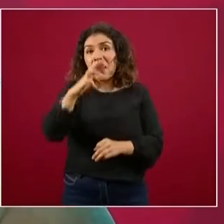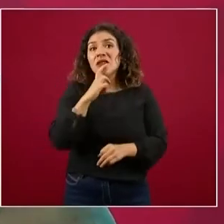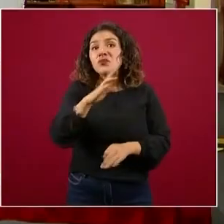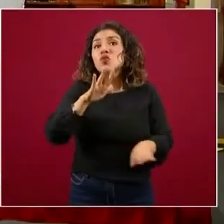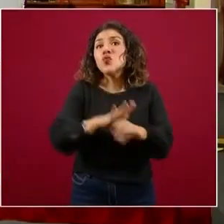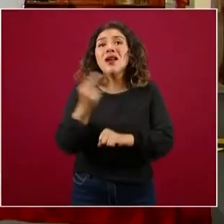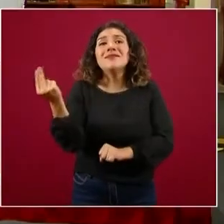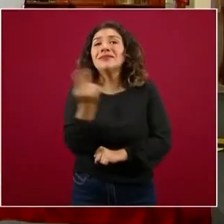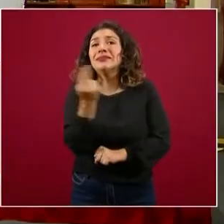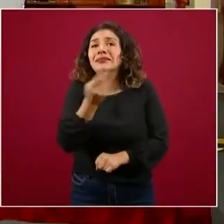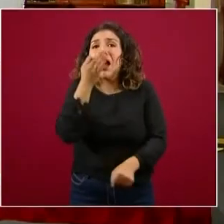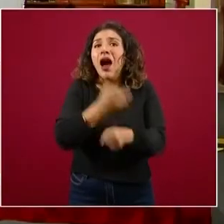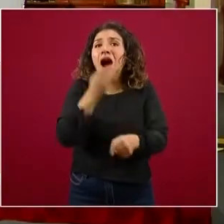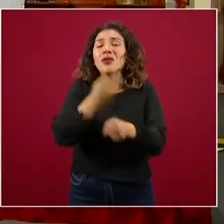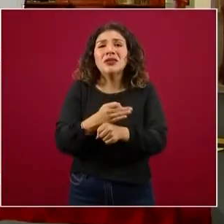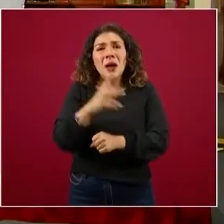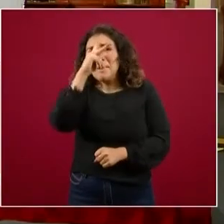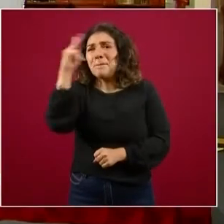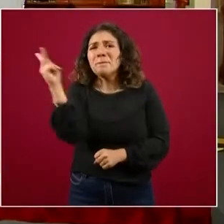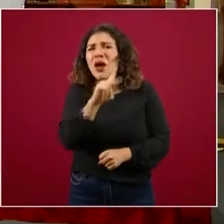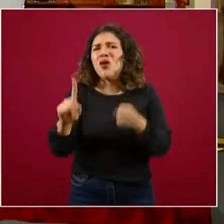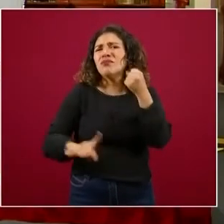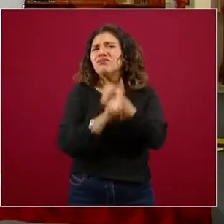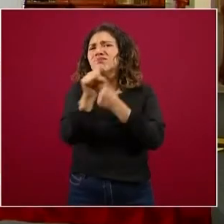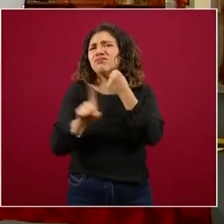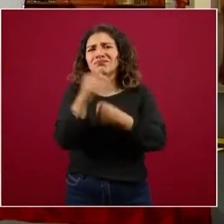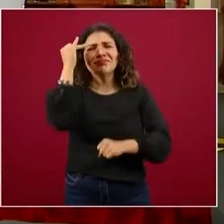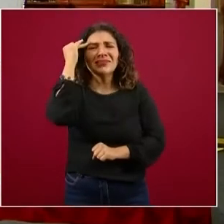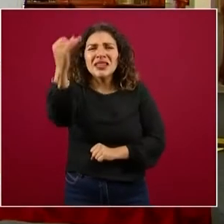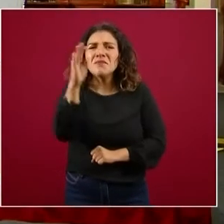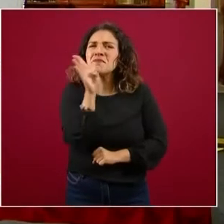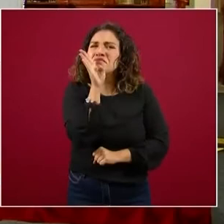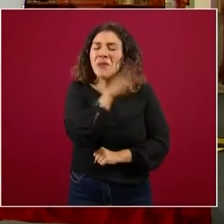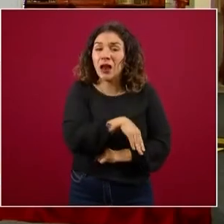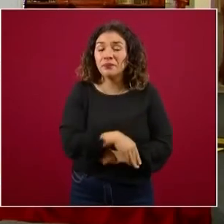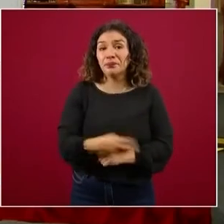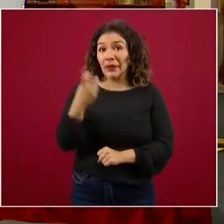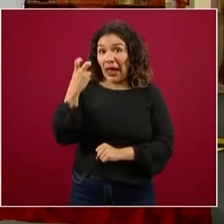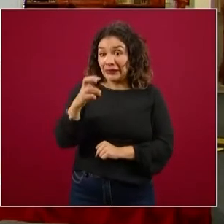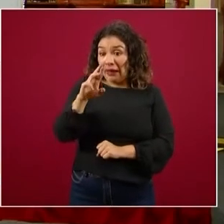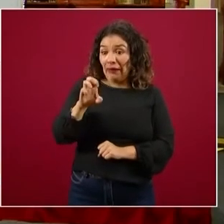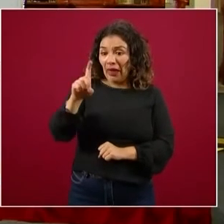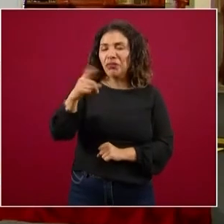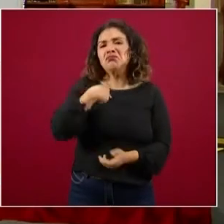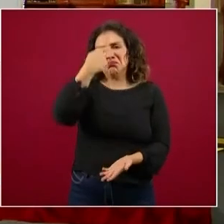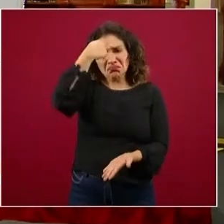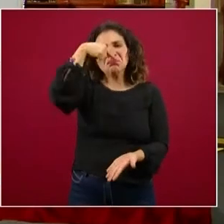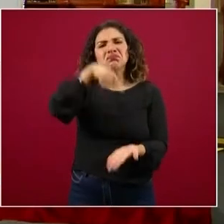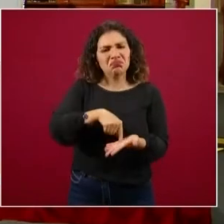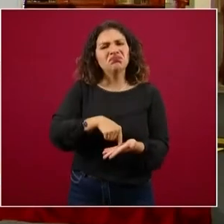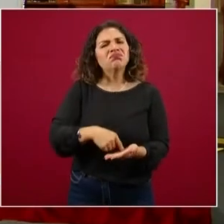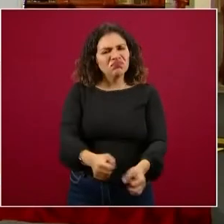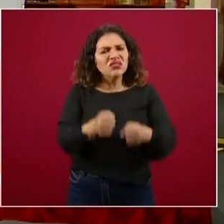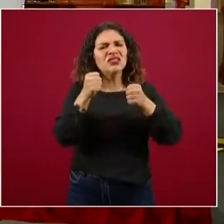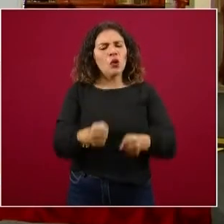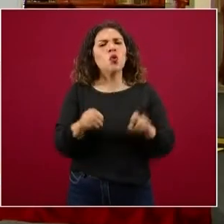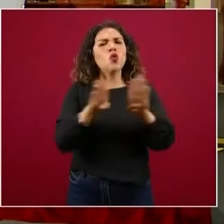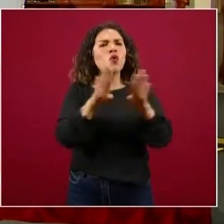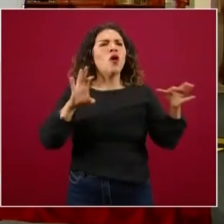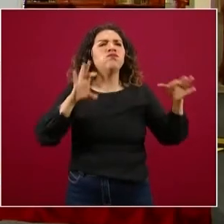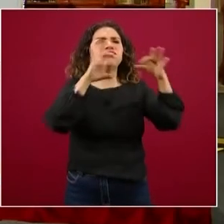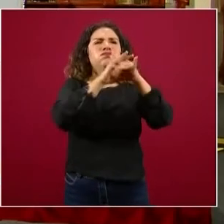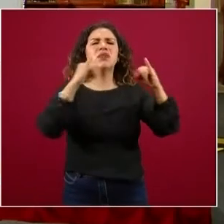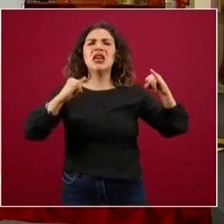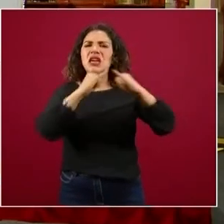base, seguramente se cumplirán con las expectativas. Es el mensaje de la Presidenta de la Red México, María Teresa